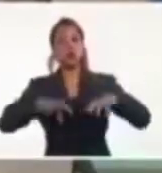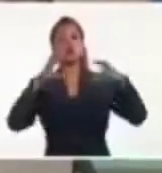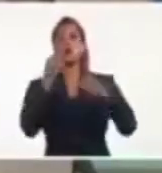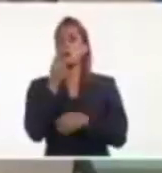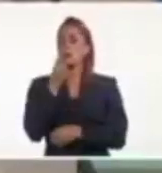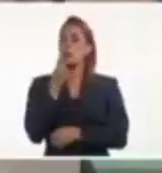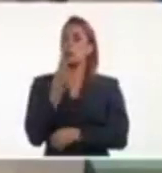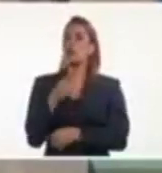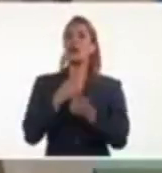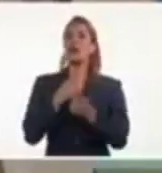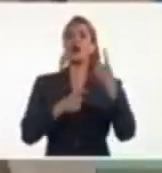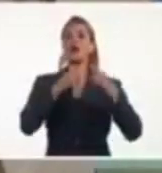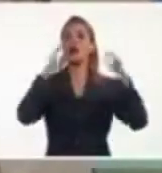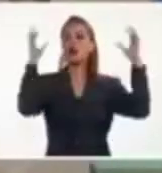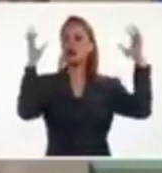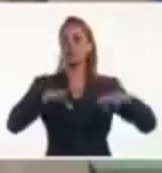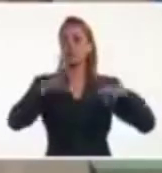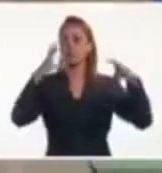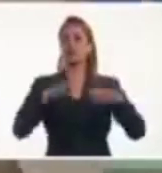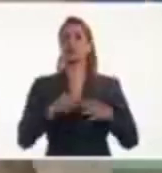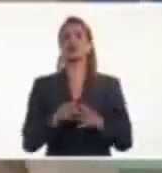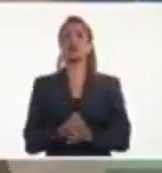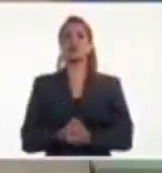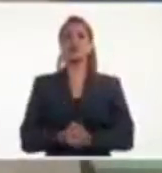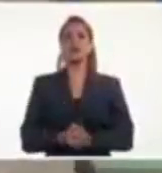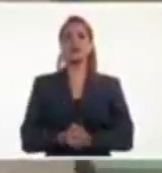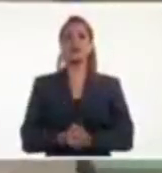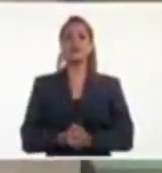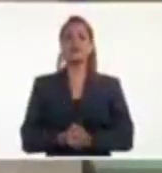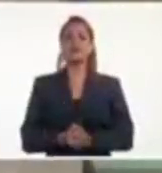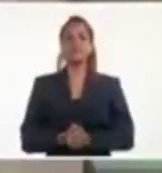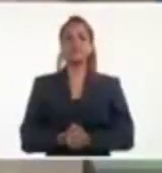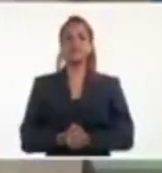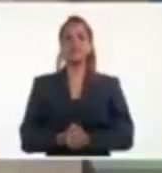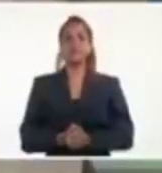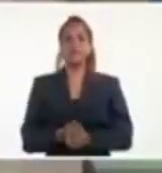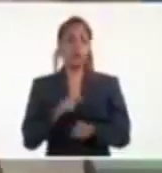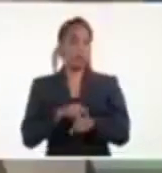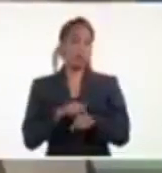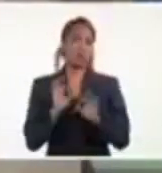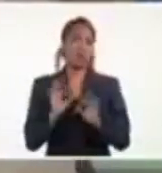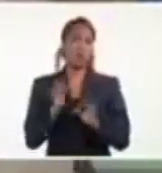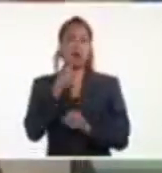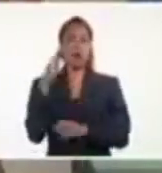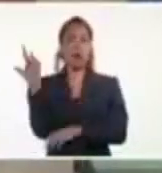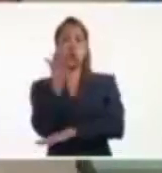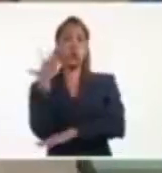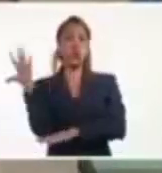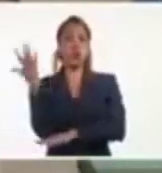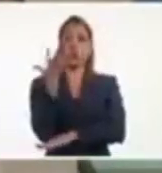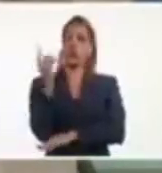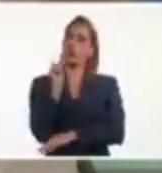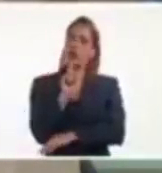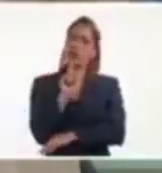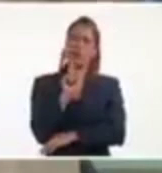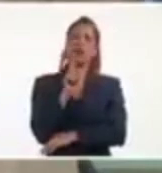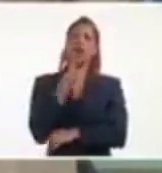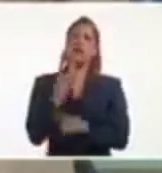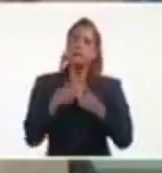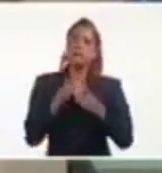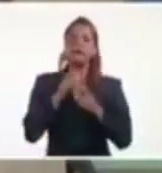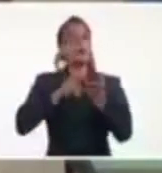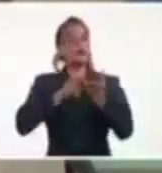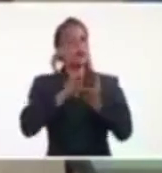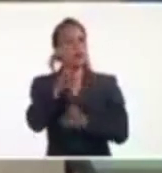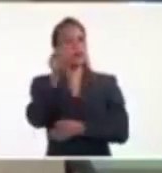incluso un poco más elevadas. No pensamos en el momento actual que llegue a Huracán, pero hay que ver qué